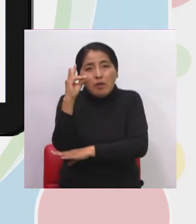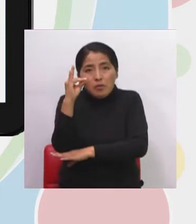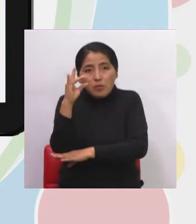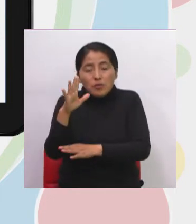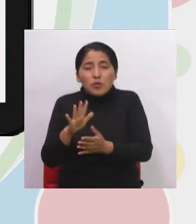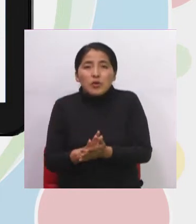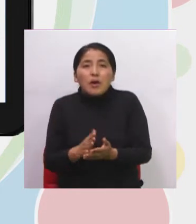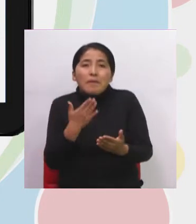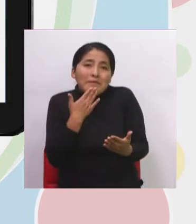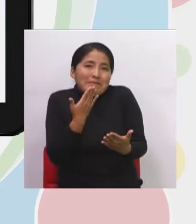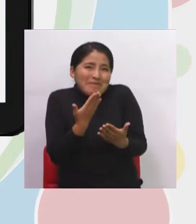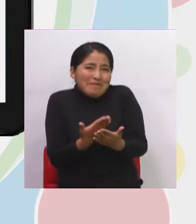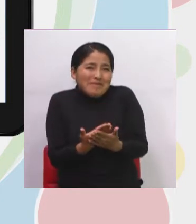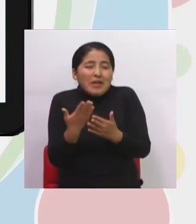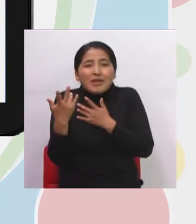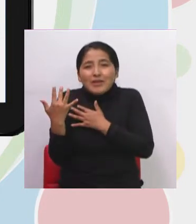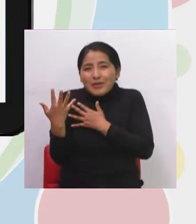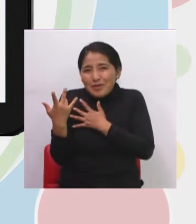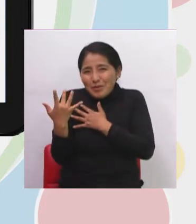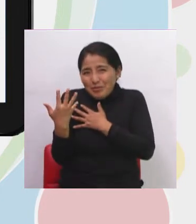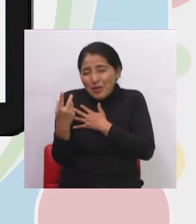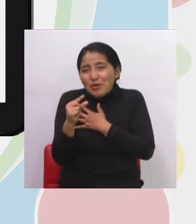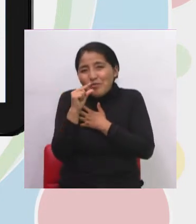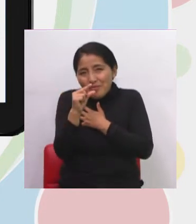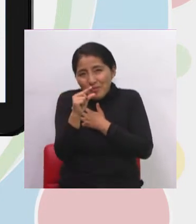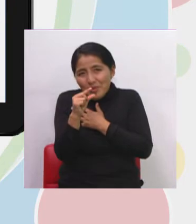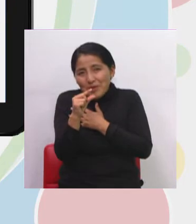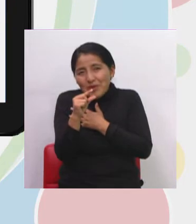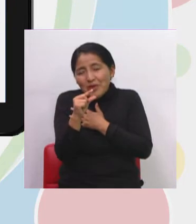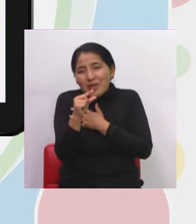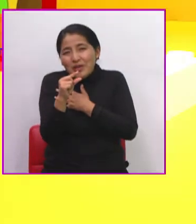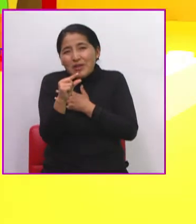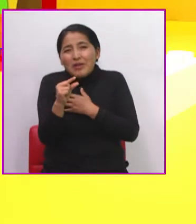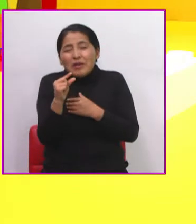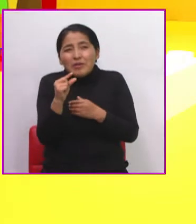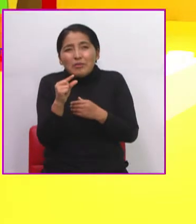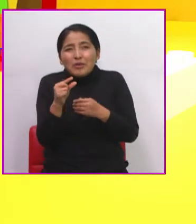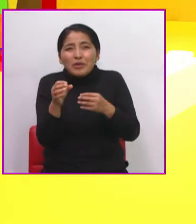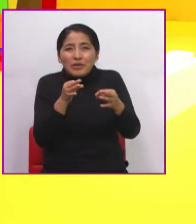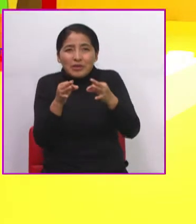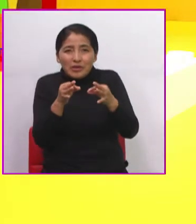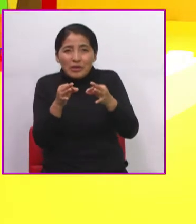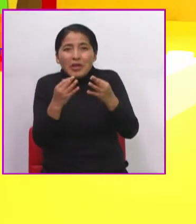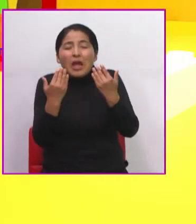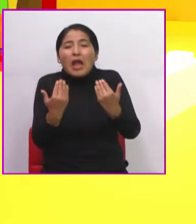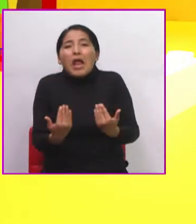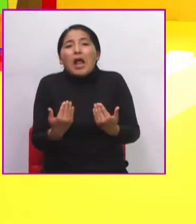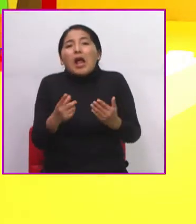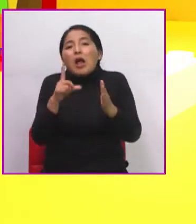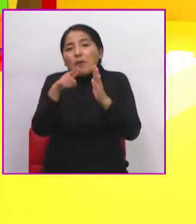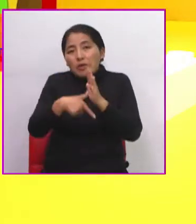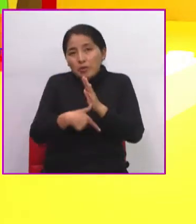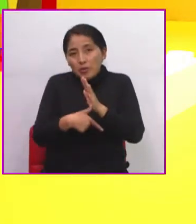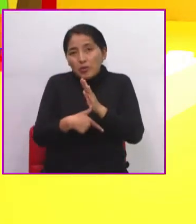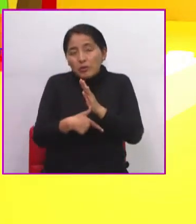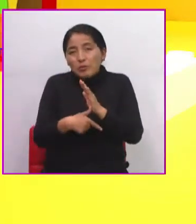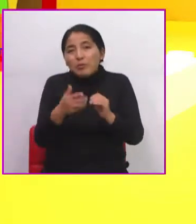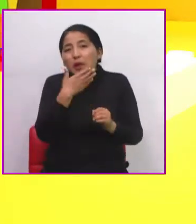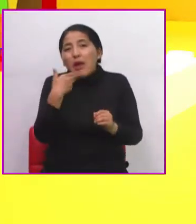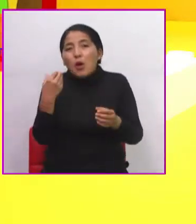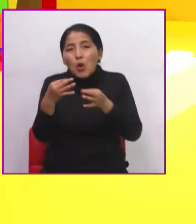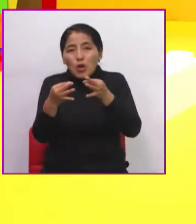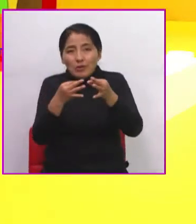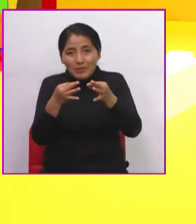Espero que te haya gustado un poquito lo que hemos avanzado como introducción a lo que vamos a hacer ahora con los